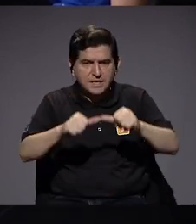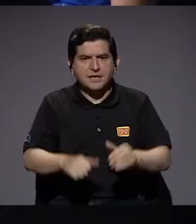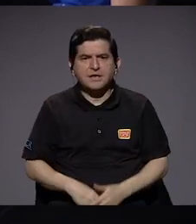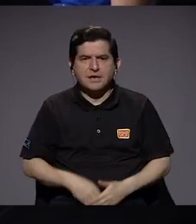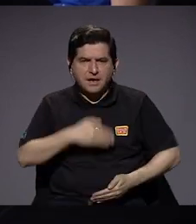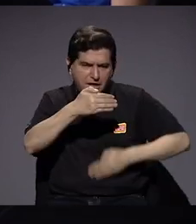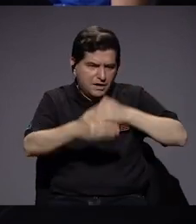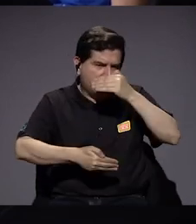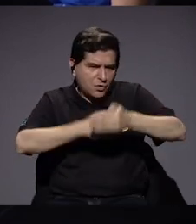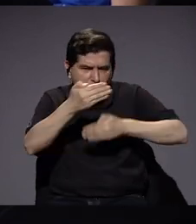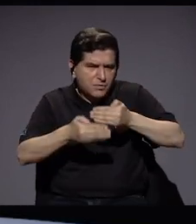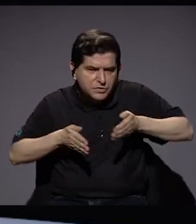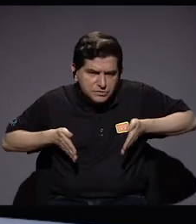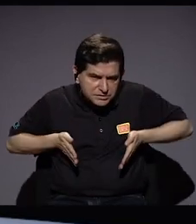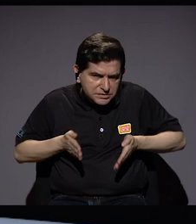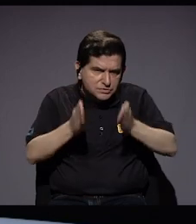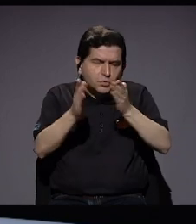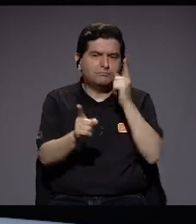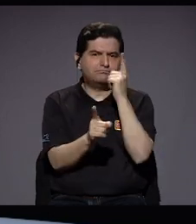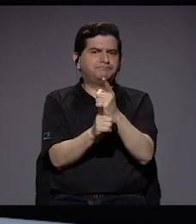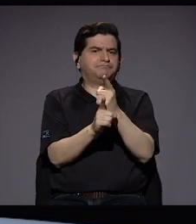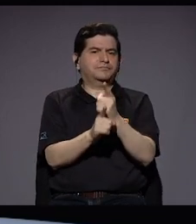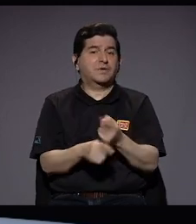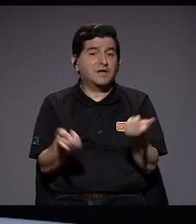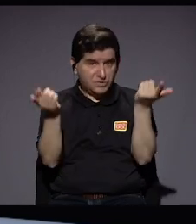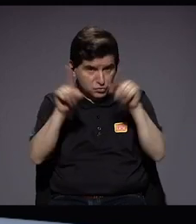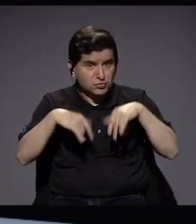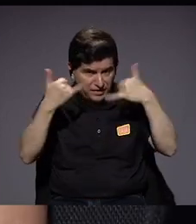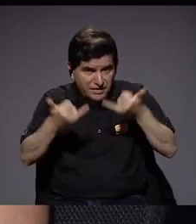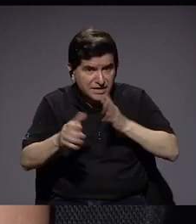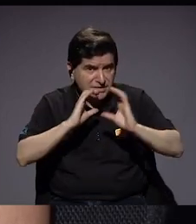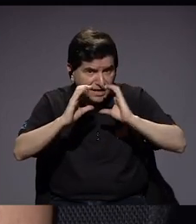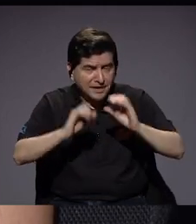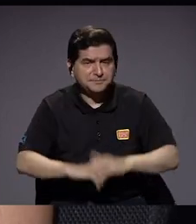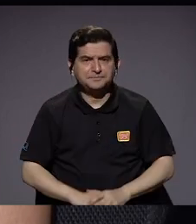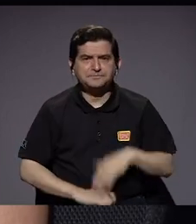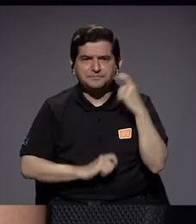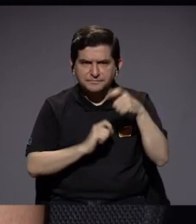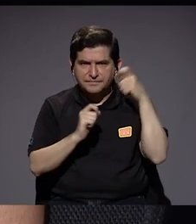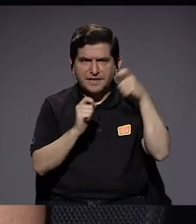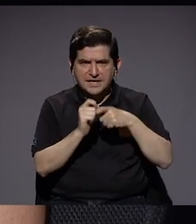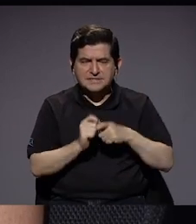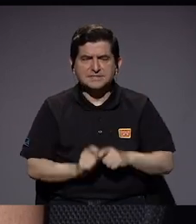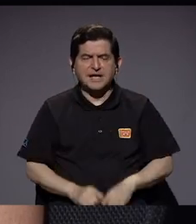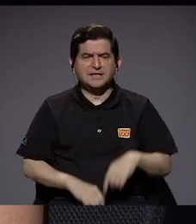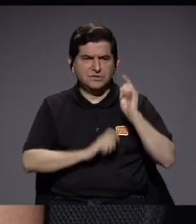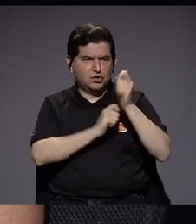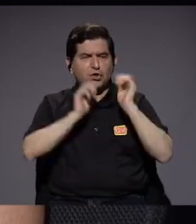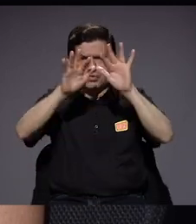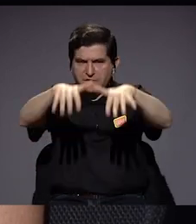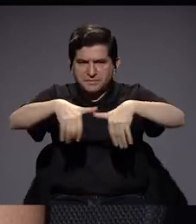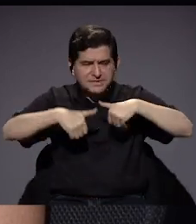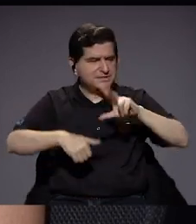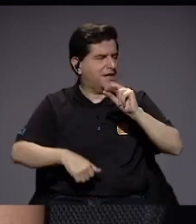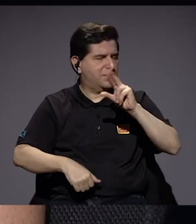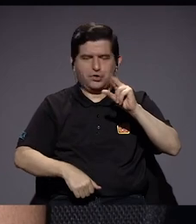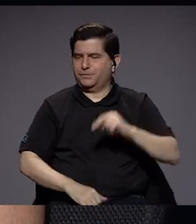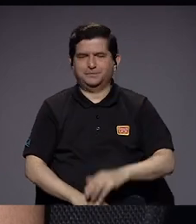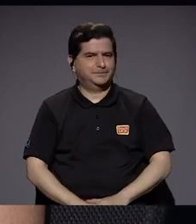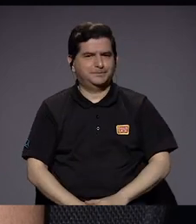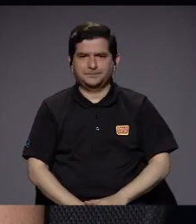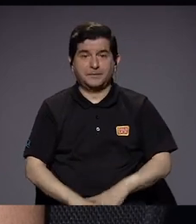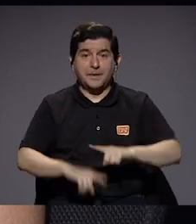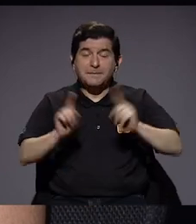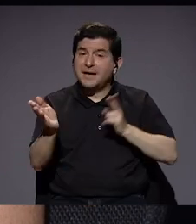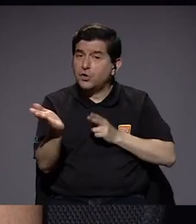buen camino. ¿Se ha dado esa conversación? Específicamente sobre Arrastre, no hemos tenido esa conversación,